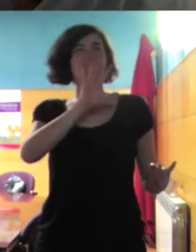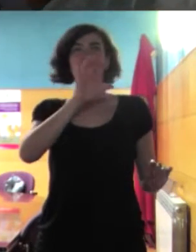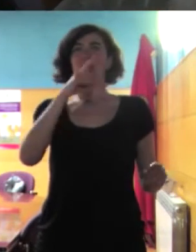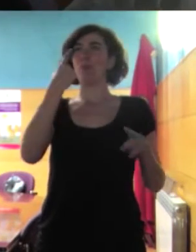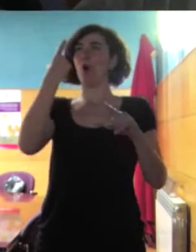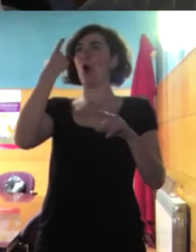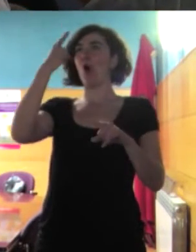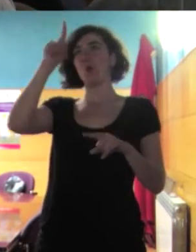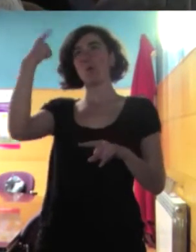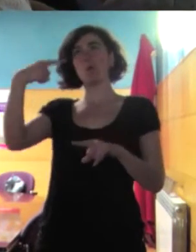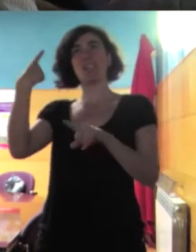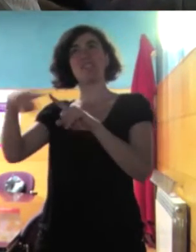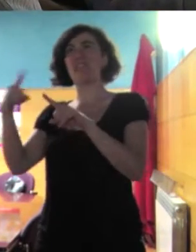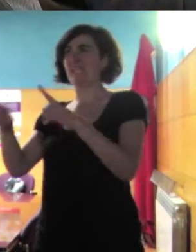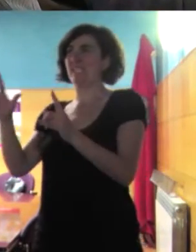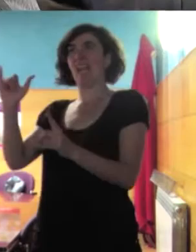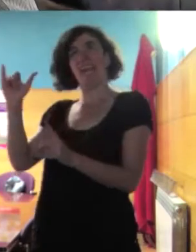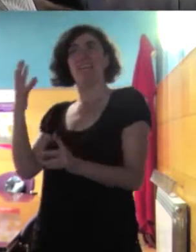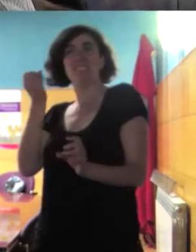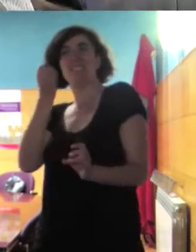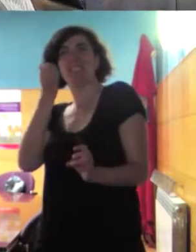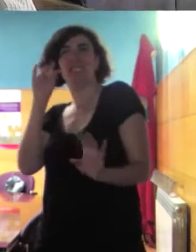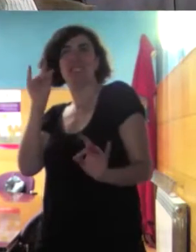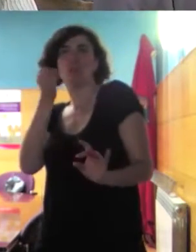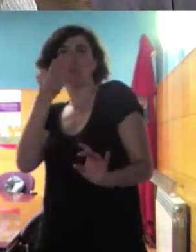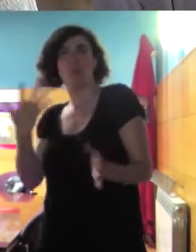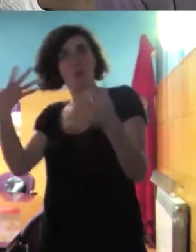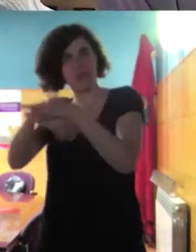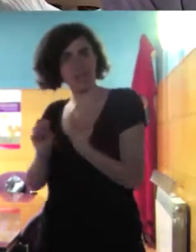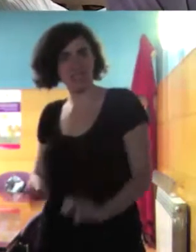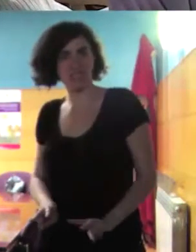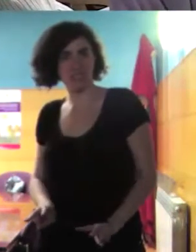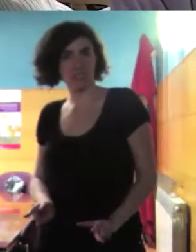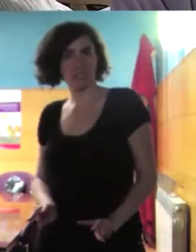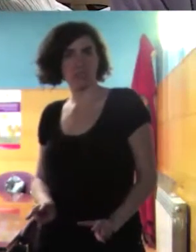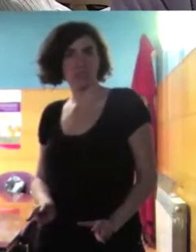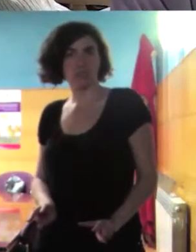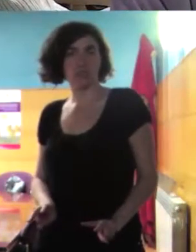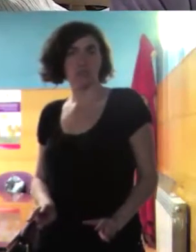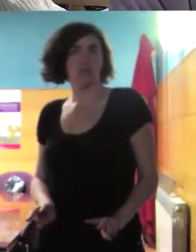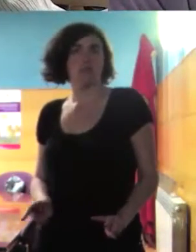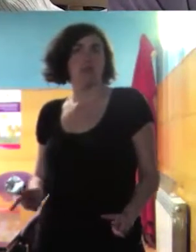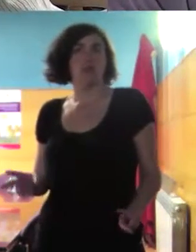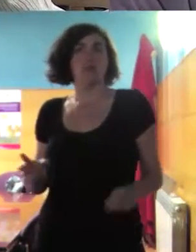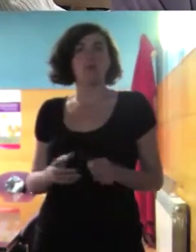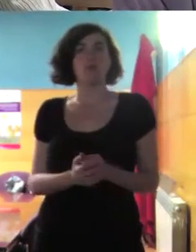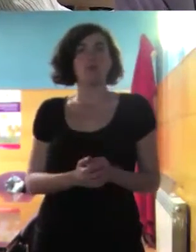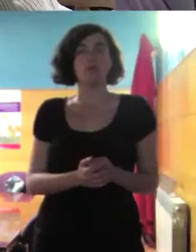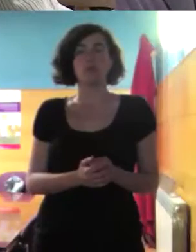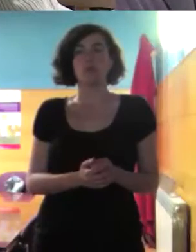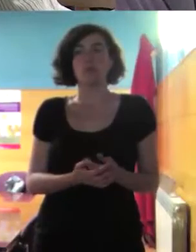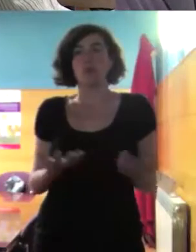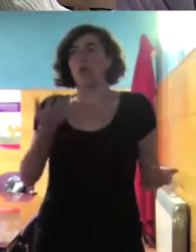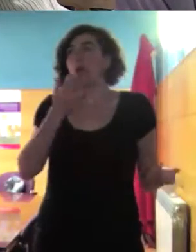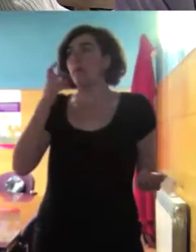que no todo será bueno por lo menos a todos no nos parece bueno todo lo de otras culturas lo mismo que la